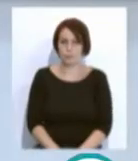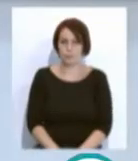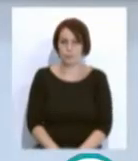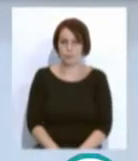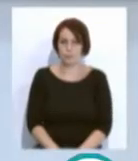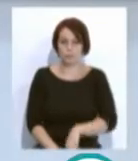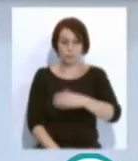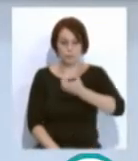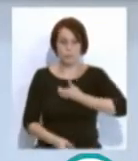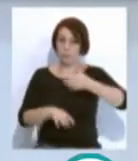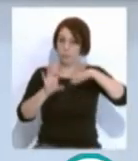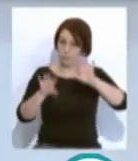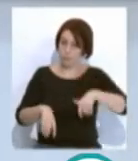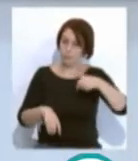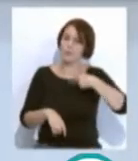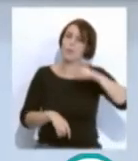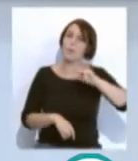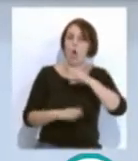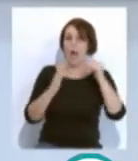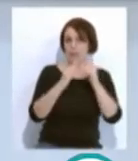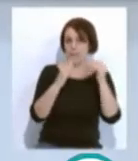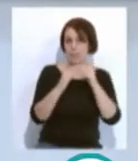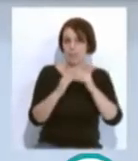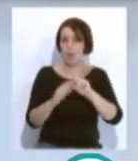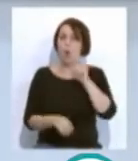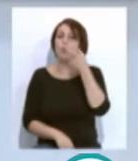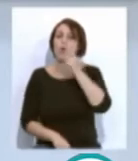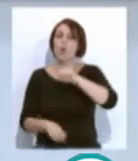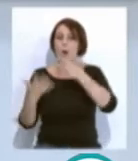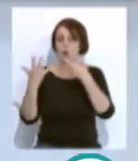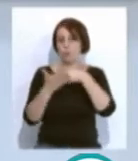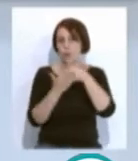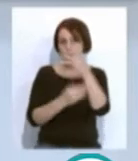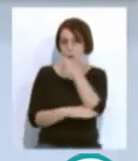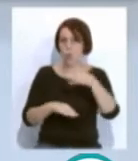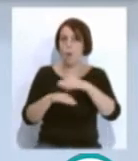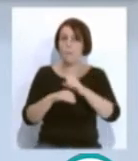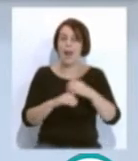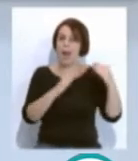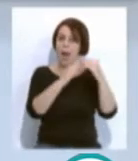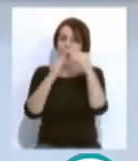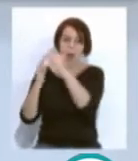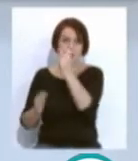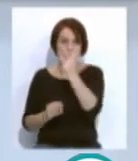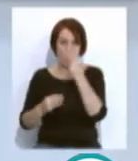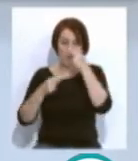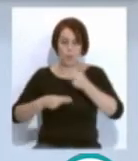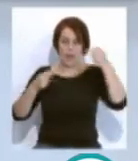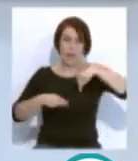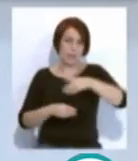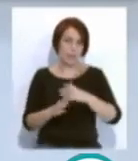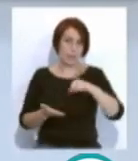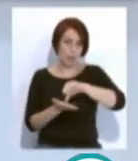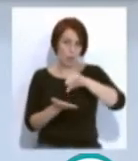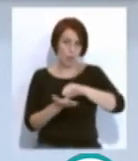El Ayuntamiento de Cádiz y Procasa obtienen más de 1,8 millones de euros para 3 promociones de vivienda pública en la ciudad. Las